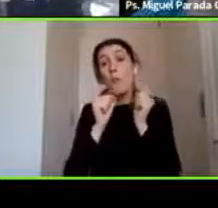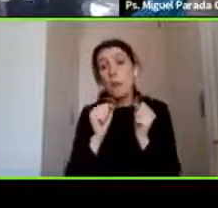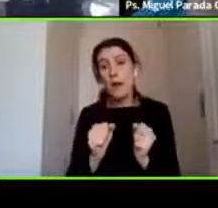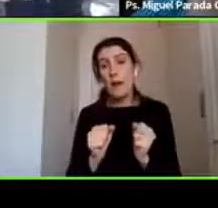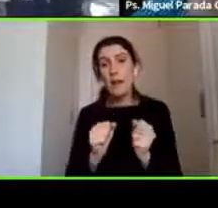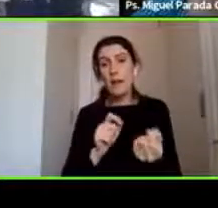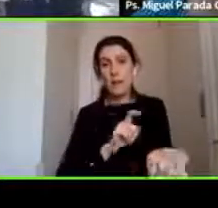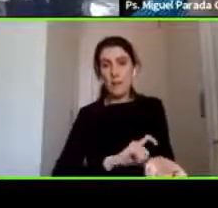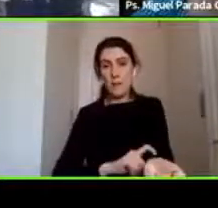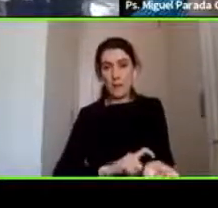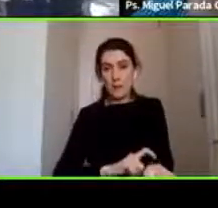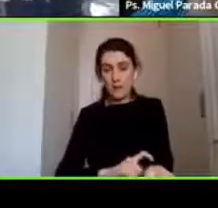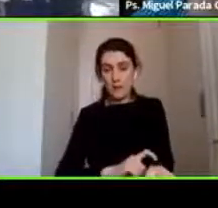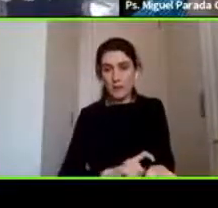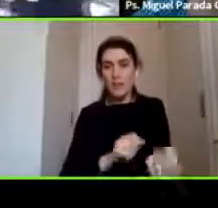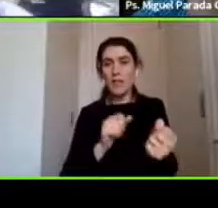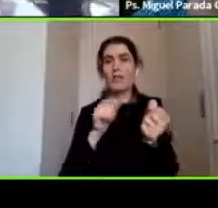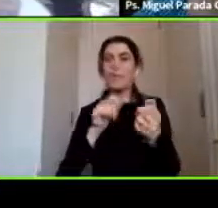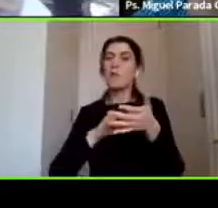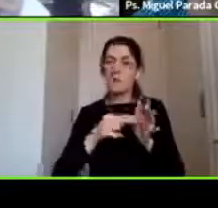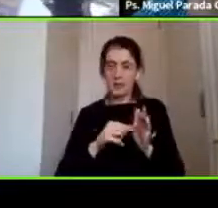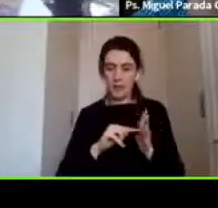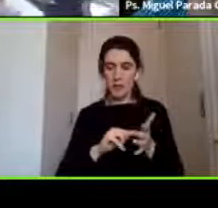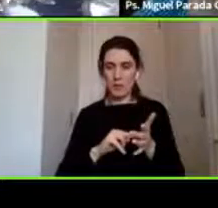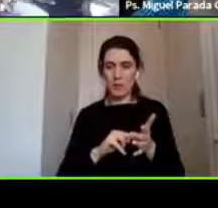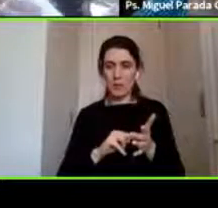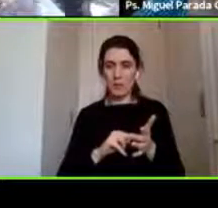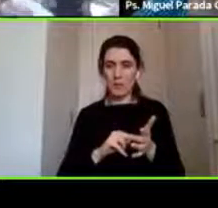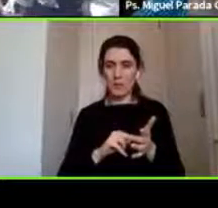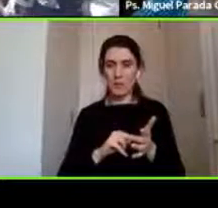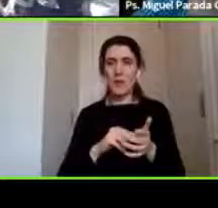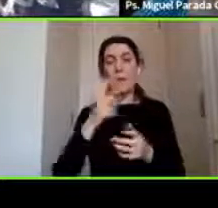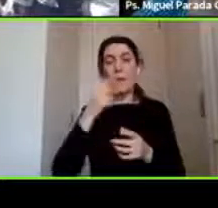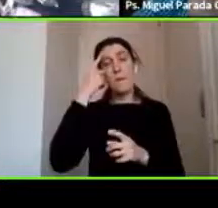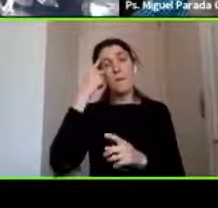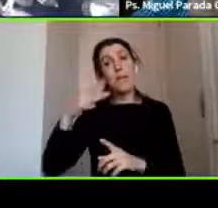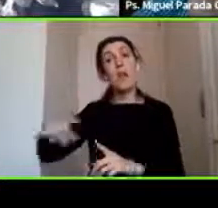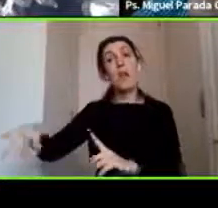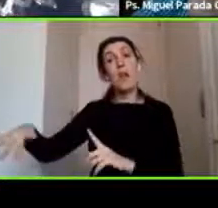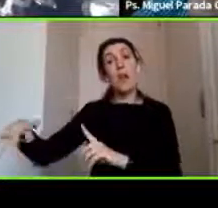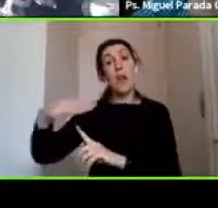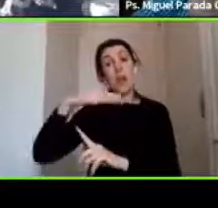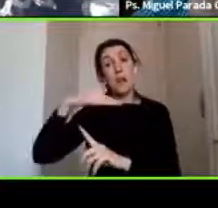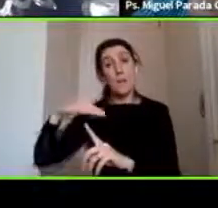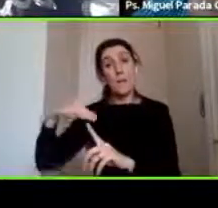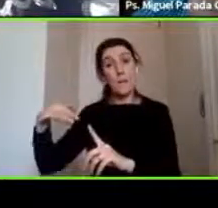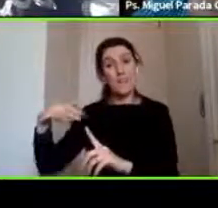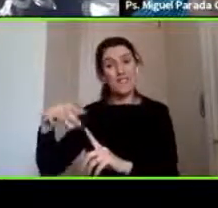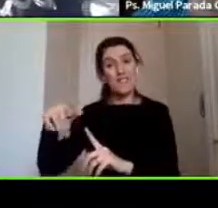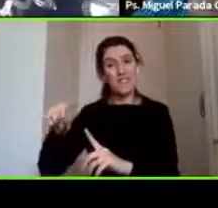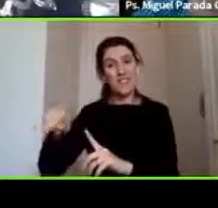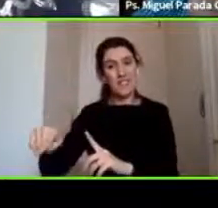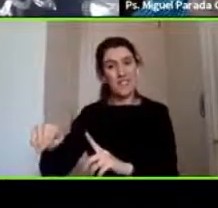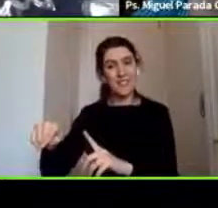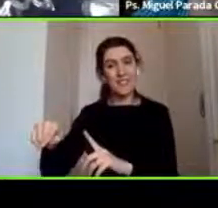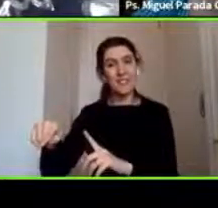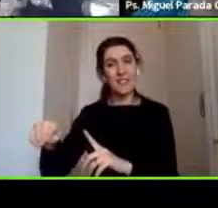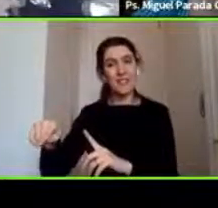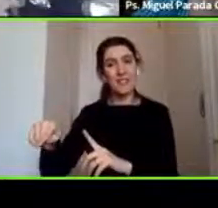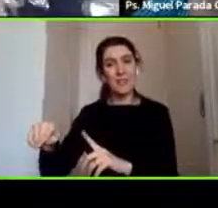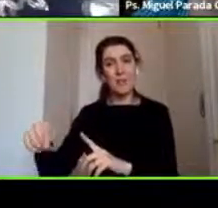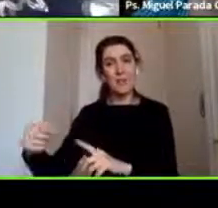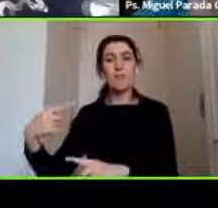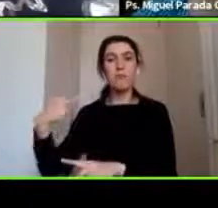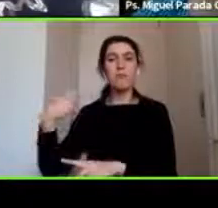pero producto del factor ambiental más fuerte que lo que corresponde a lo